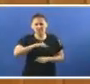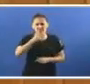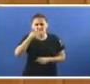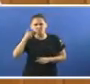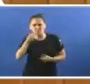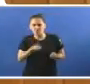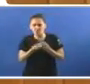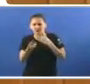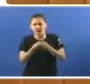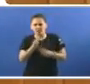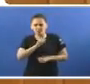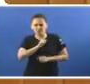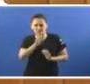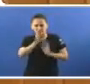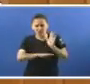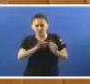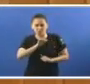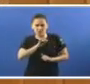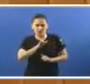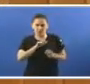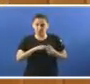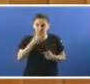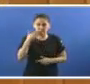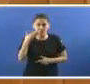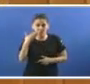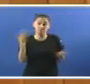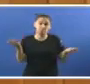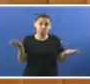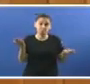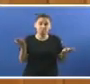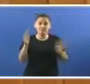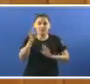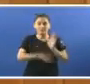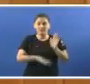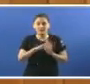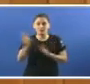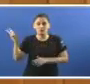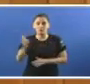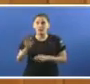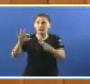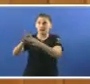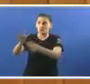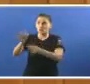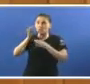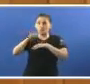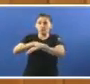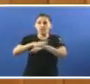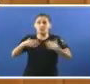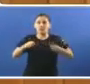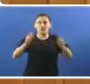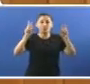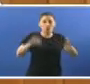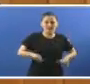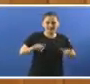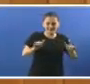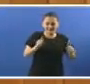datos da lista de espera Presume dos datos da lista de espera que son do Ministerio de Sanidade Que nisiquera son os datos que